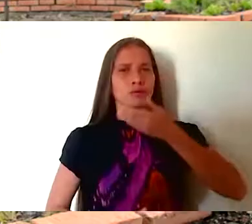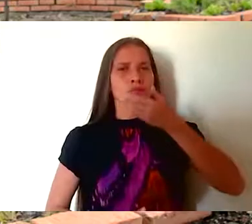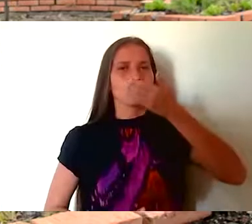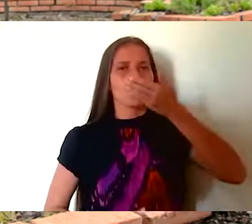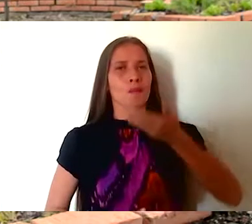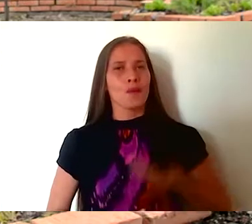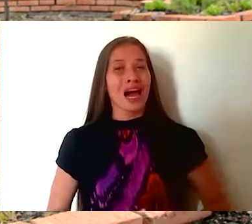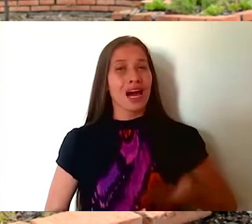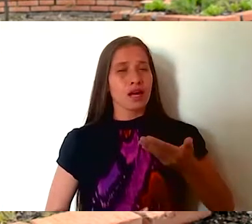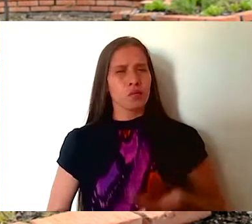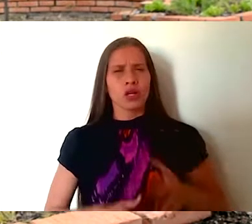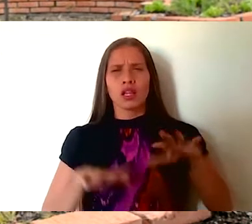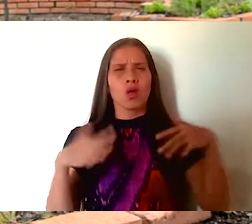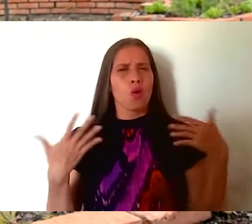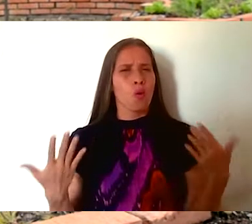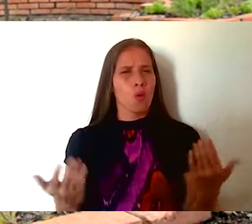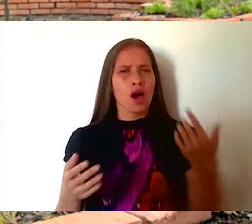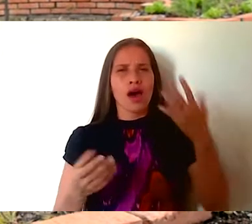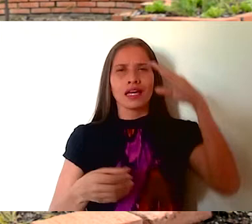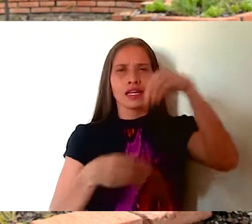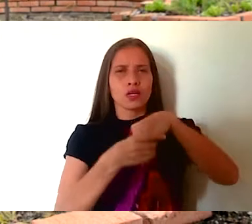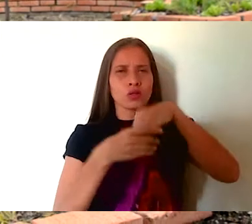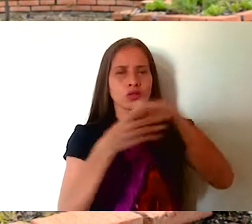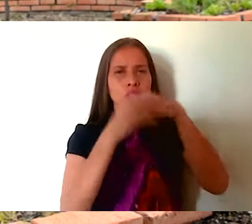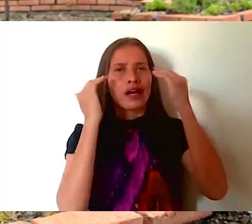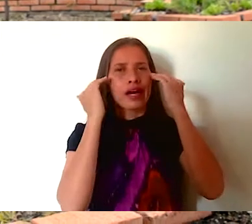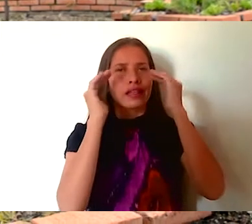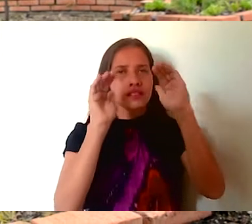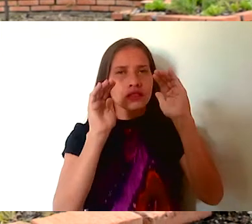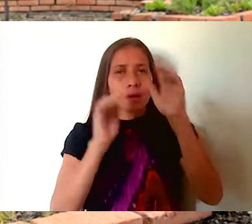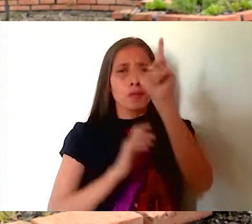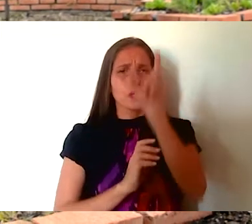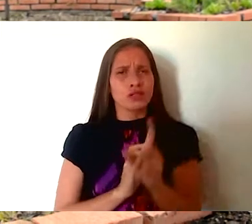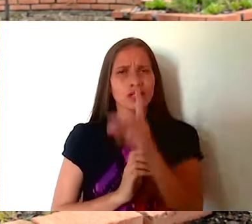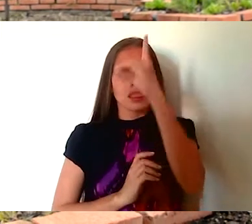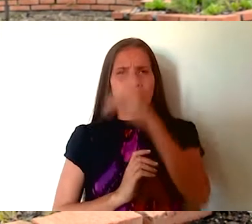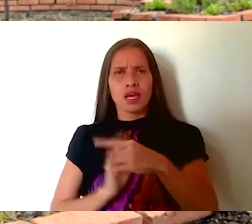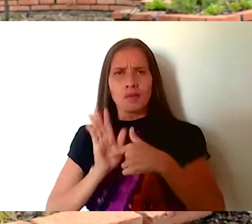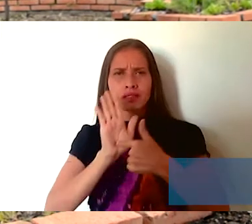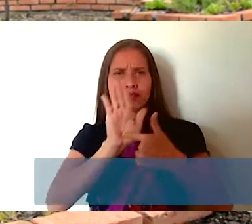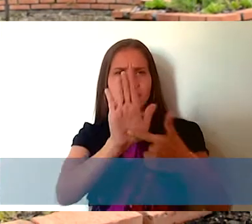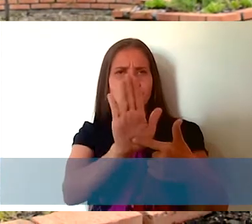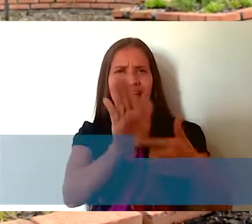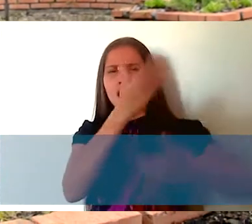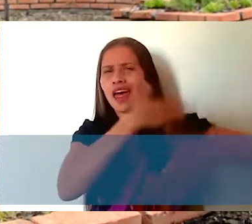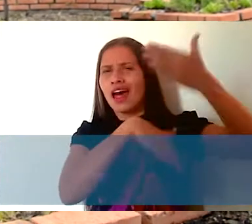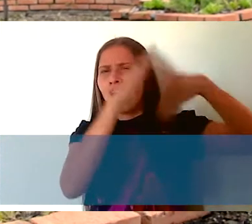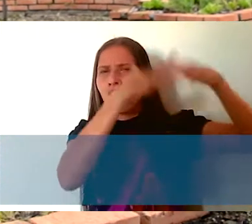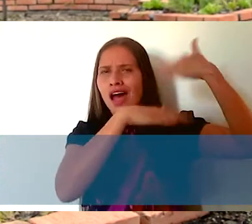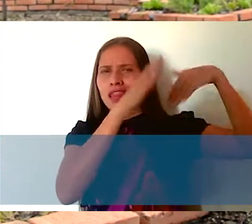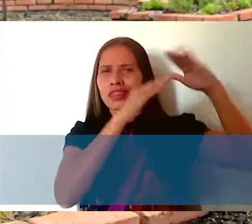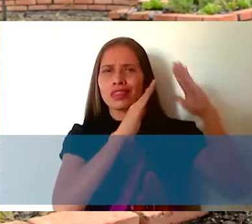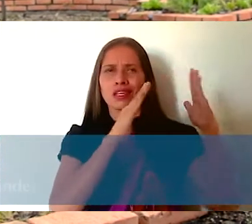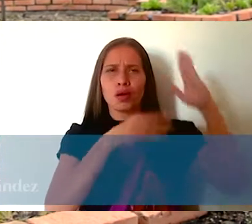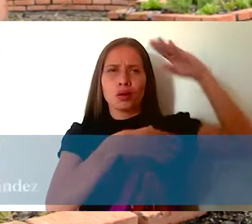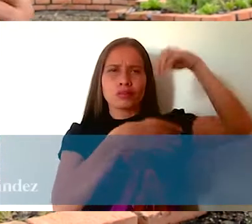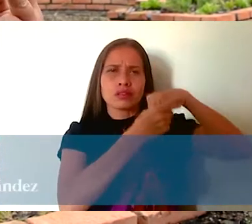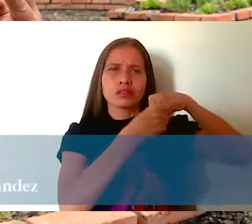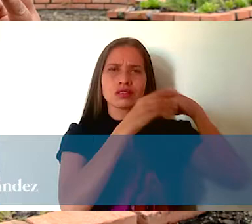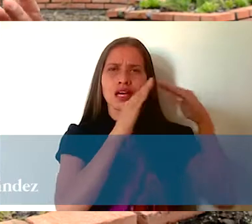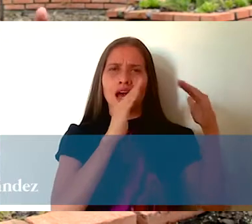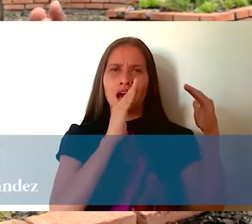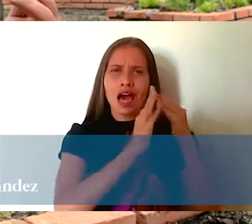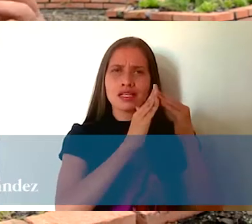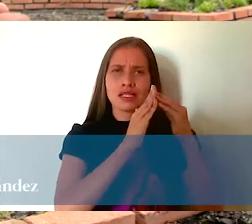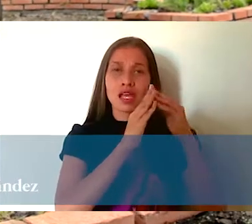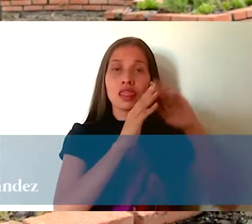Lo más relevante de esto es la atención, es la inclusión, es la visibilización de todas aquellas personas que estuvieron en una oportunidad en sus